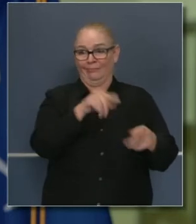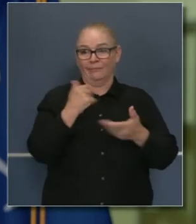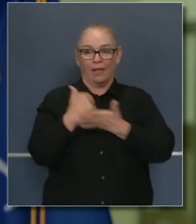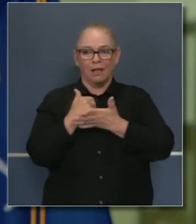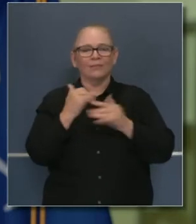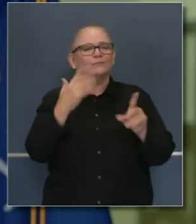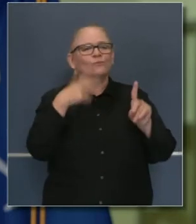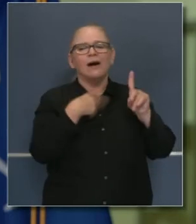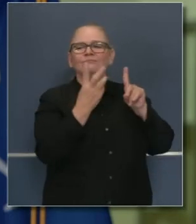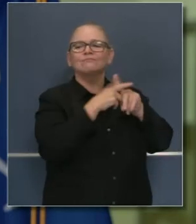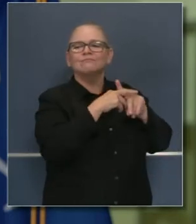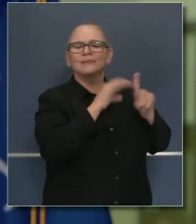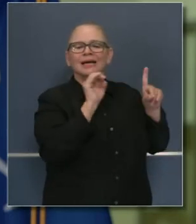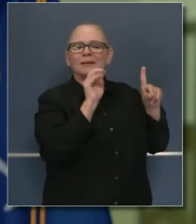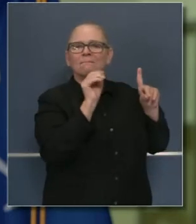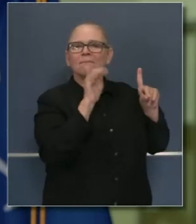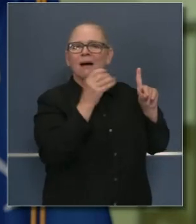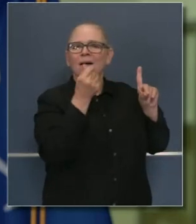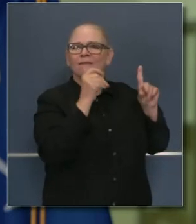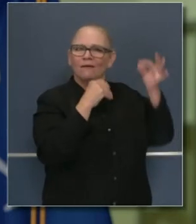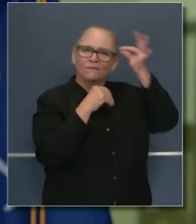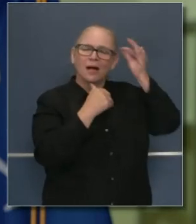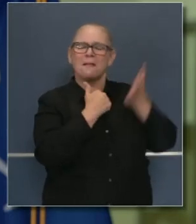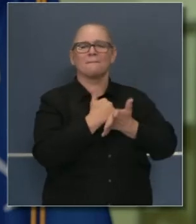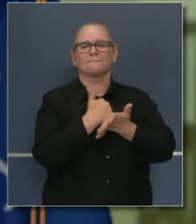y obtener más recursos en el estado de California.